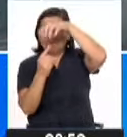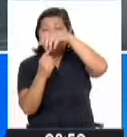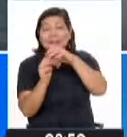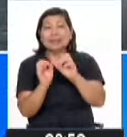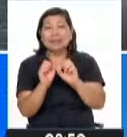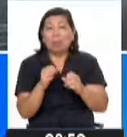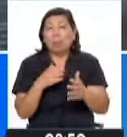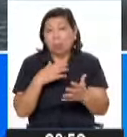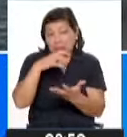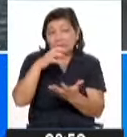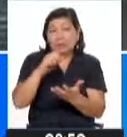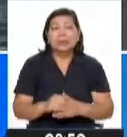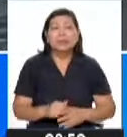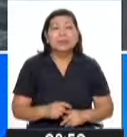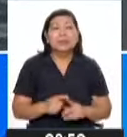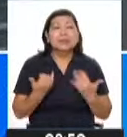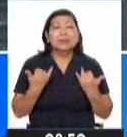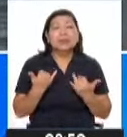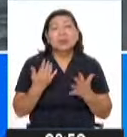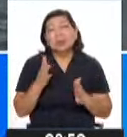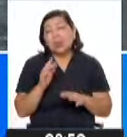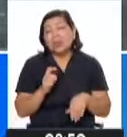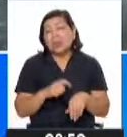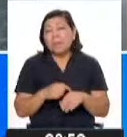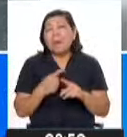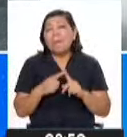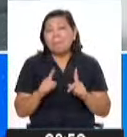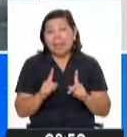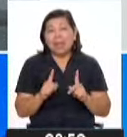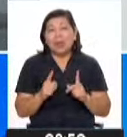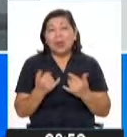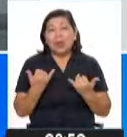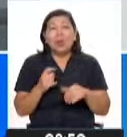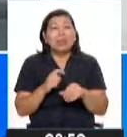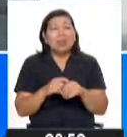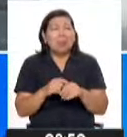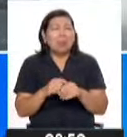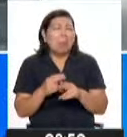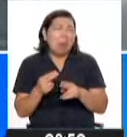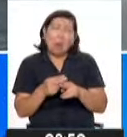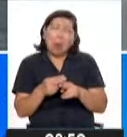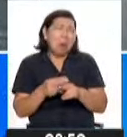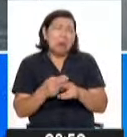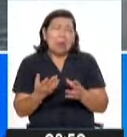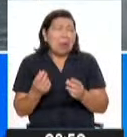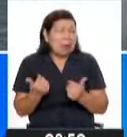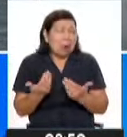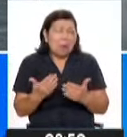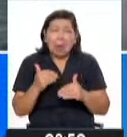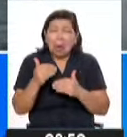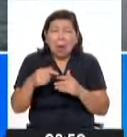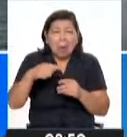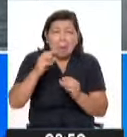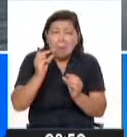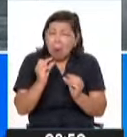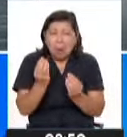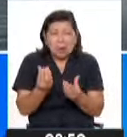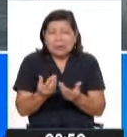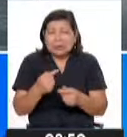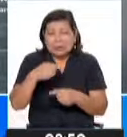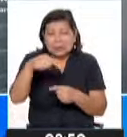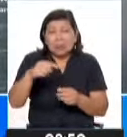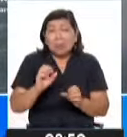asociada, sí se puede desplazar durante un tiempo, pero ya insisto, su tiempo de vida es muy corto realmente. O el desplazamiento sería también corto.